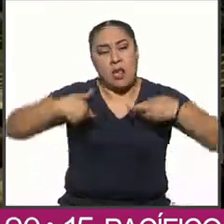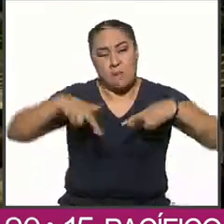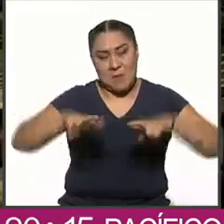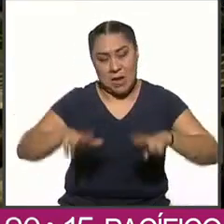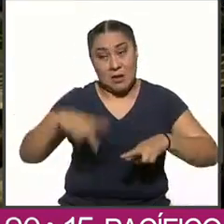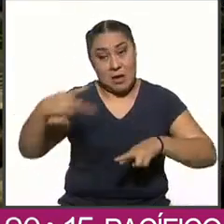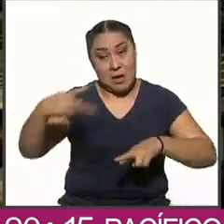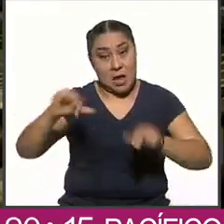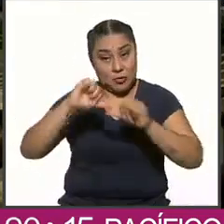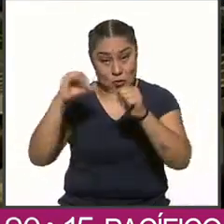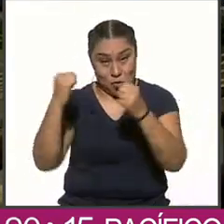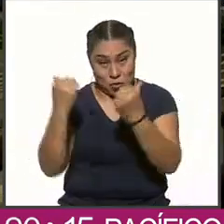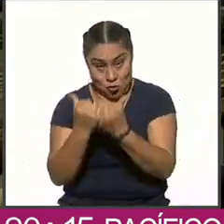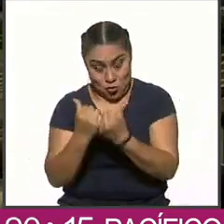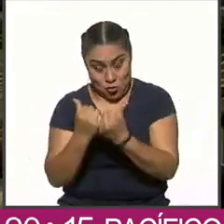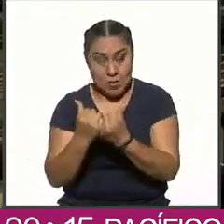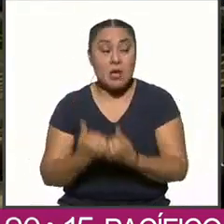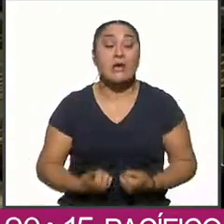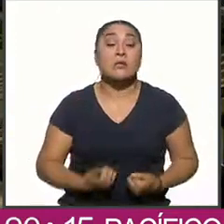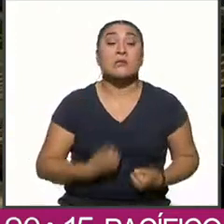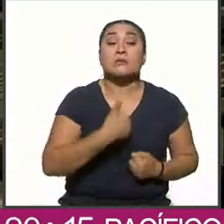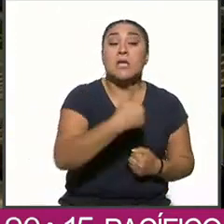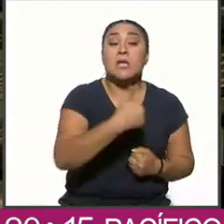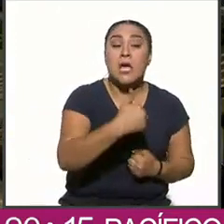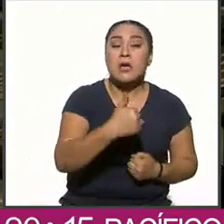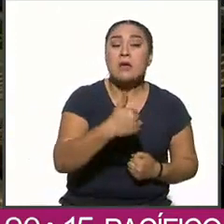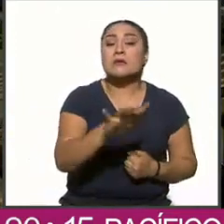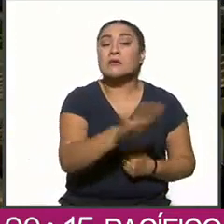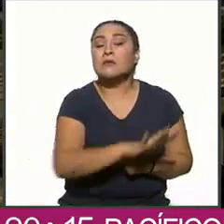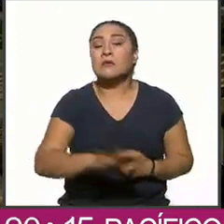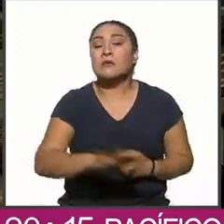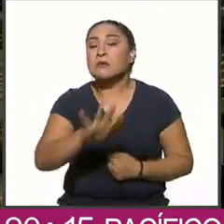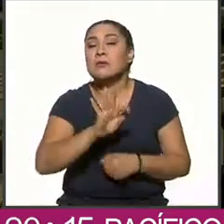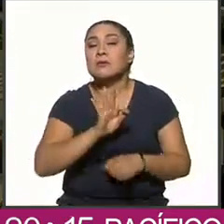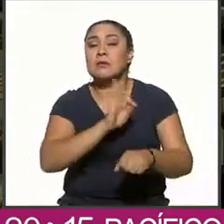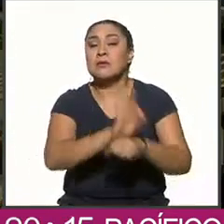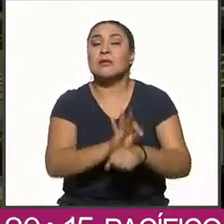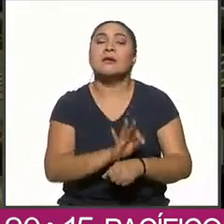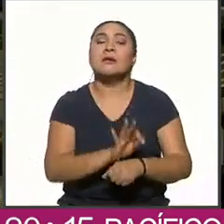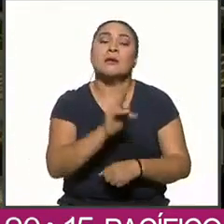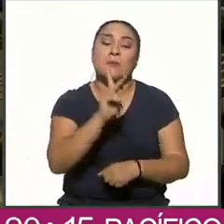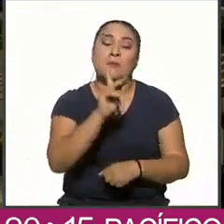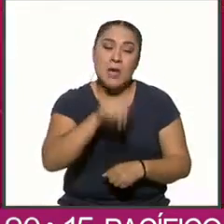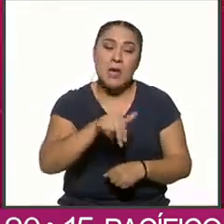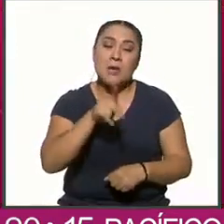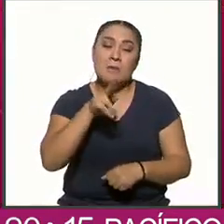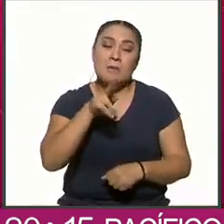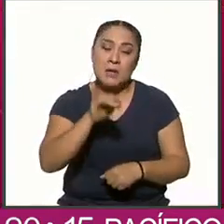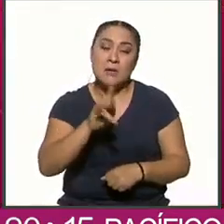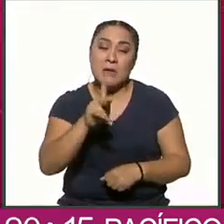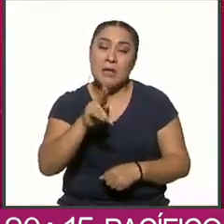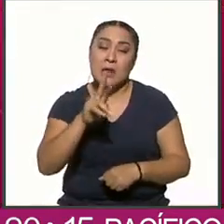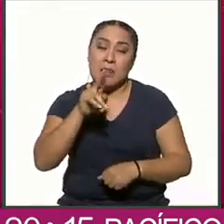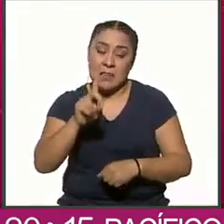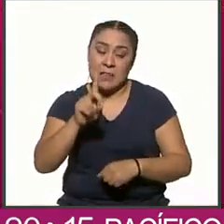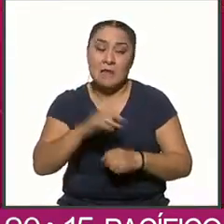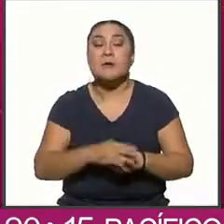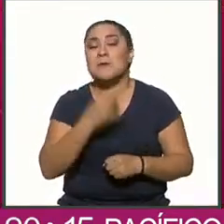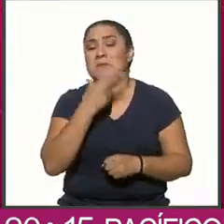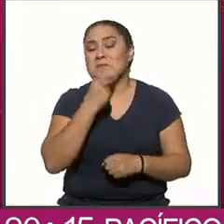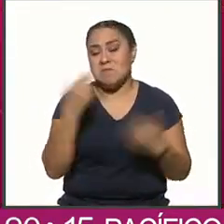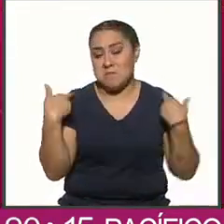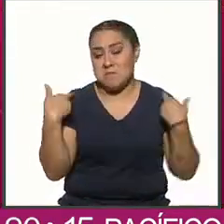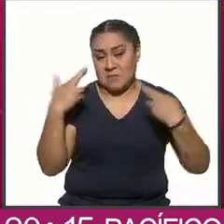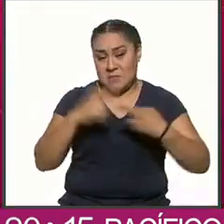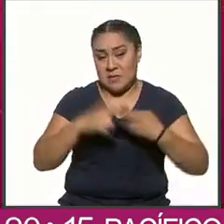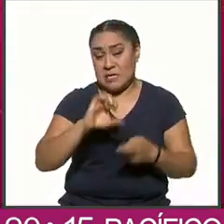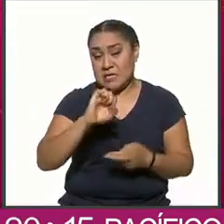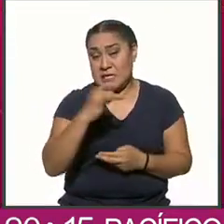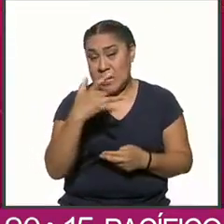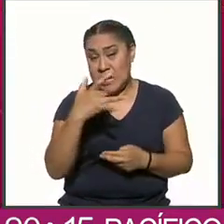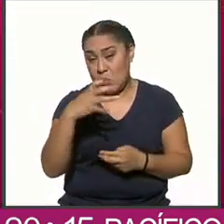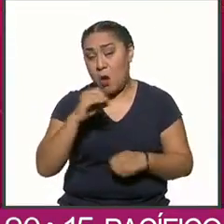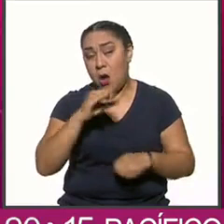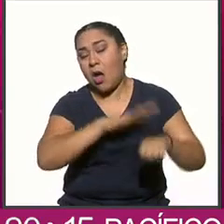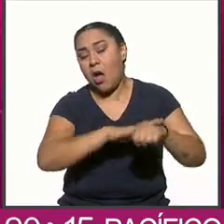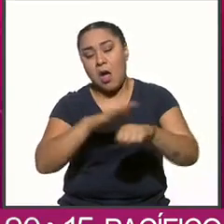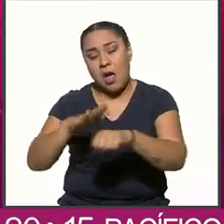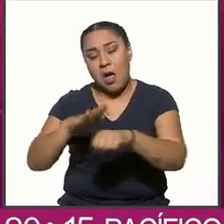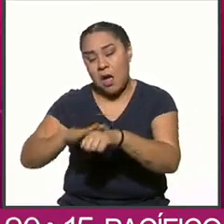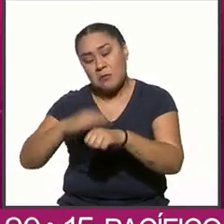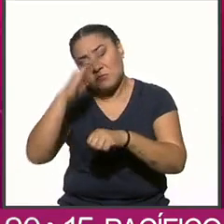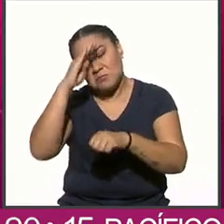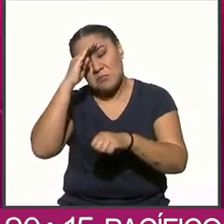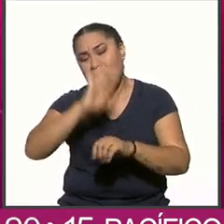civil y 6 por los tres partidos. El académico Sergio Aguayo anunció su declinación a